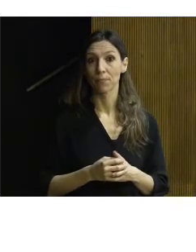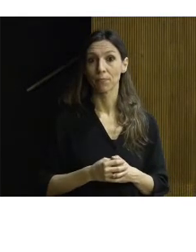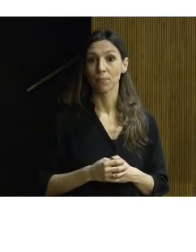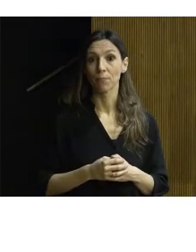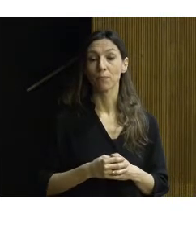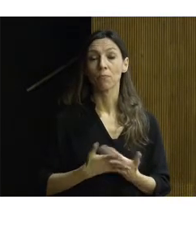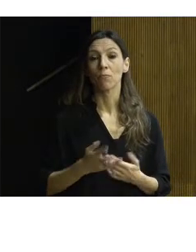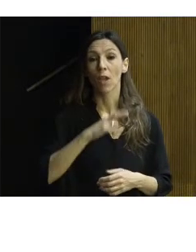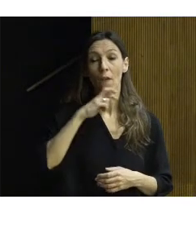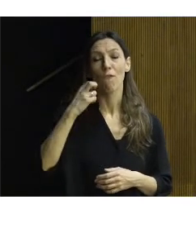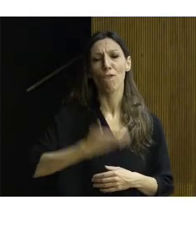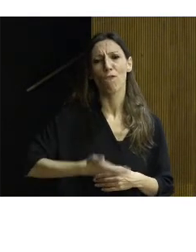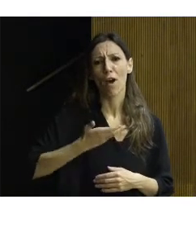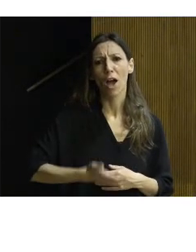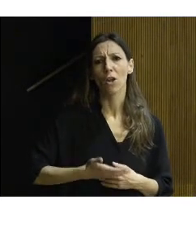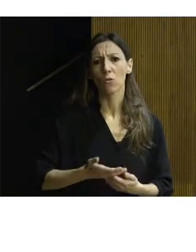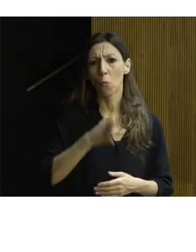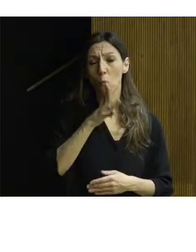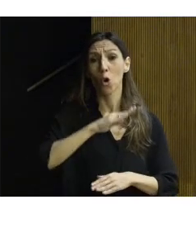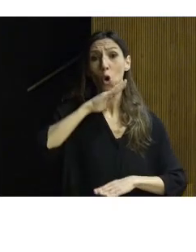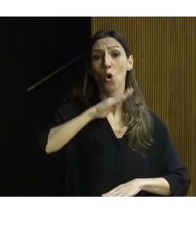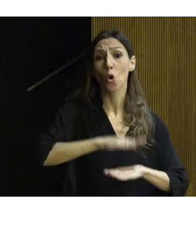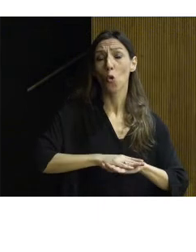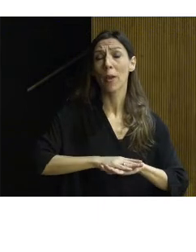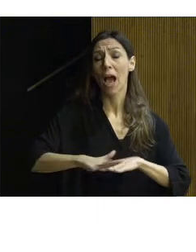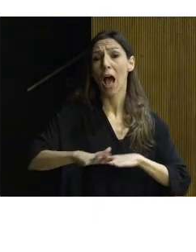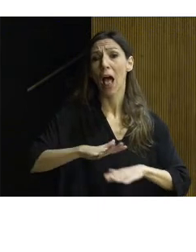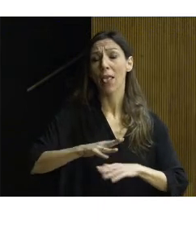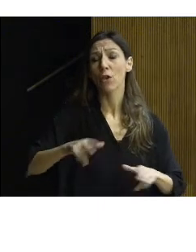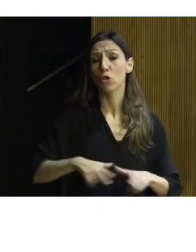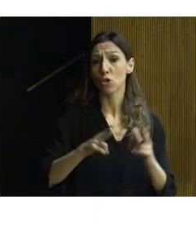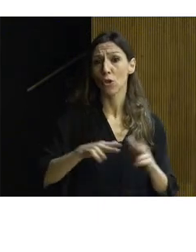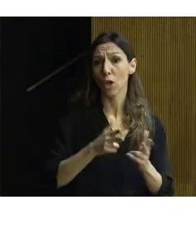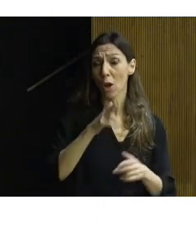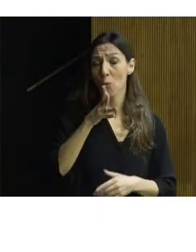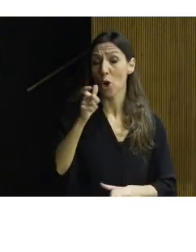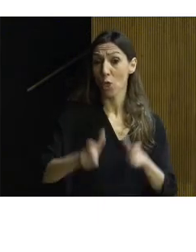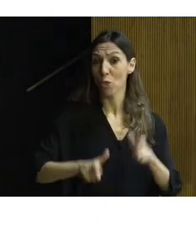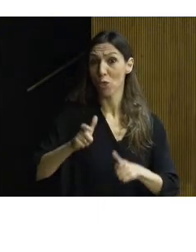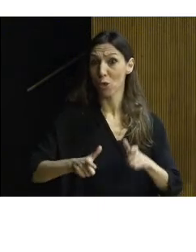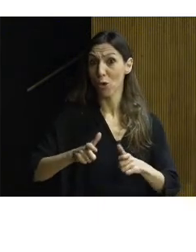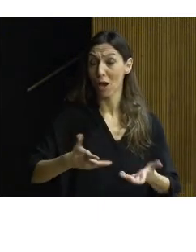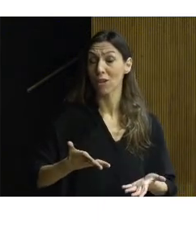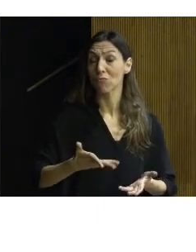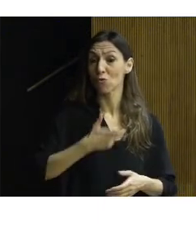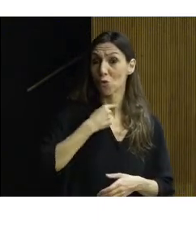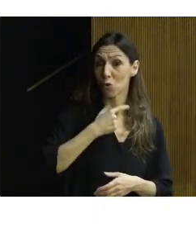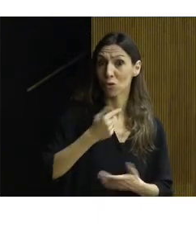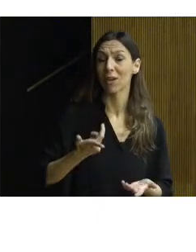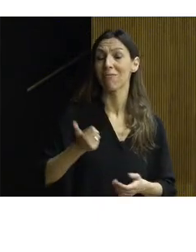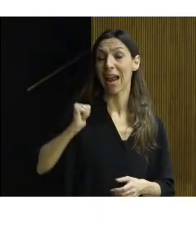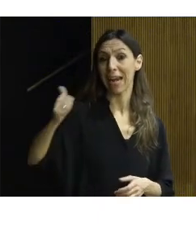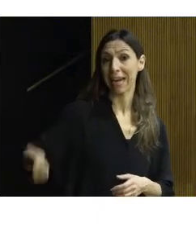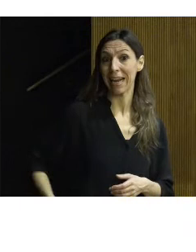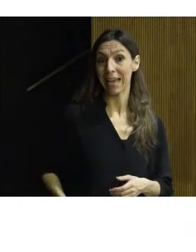Su valor radica en que cumplen una acción social derivada del aprecio que le otorgan los ciudadanos y que son una riqueza colectiva como